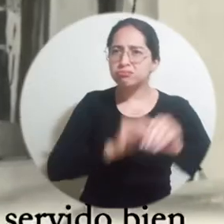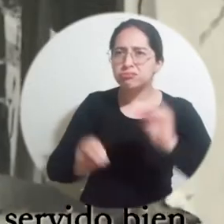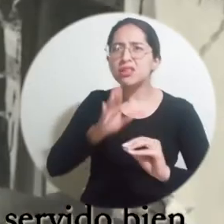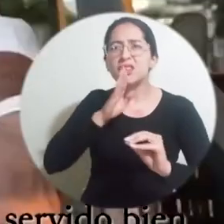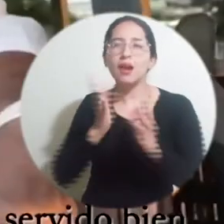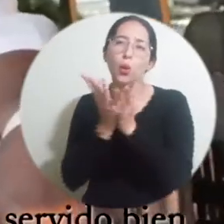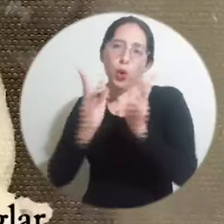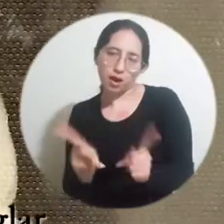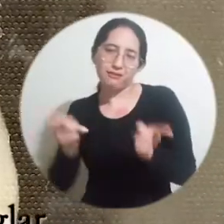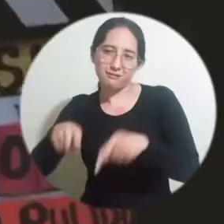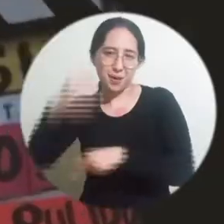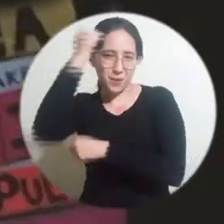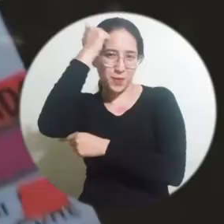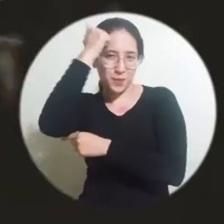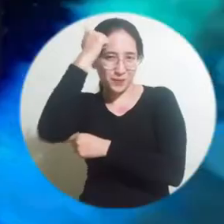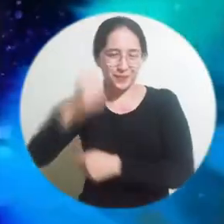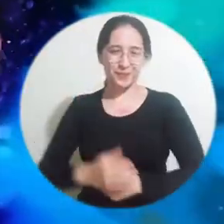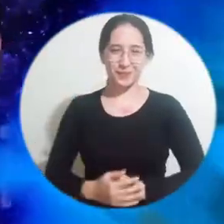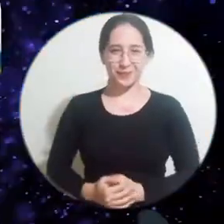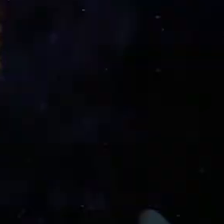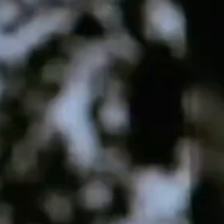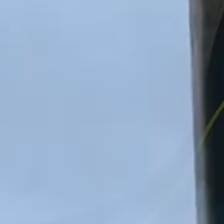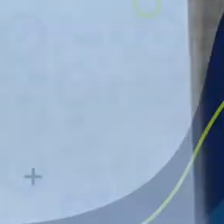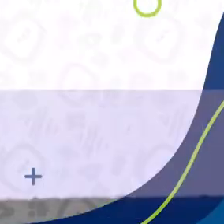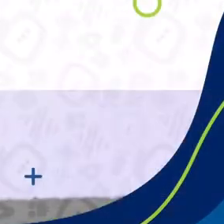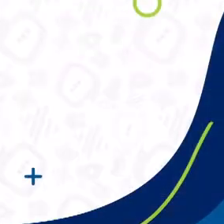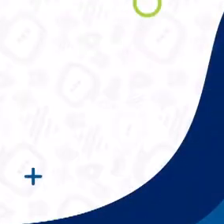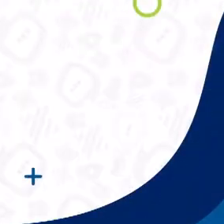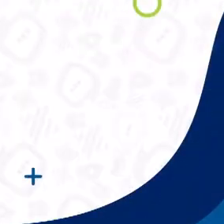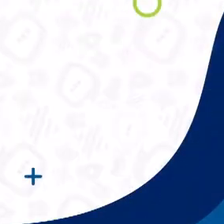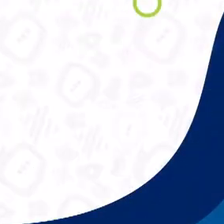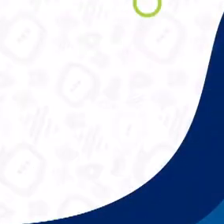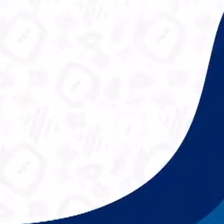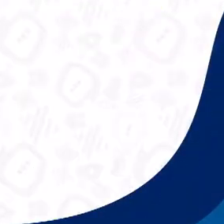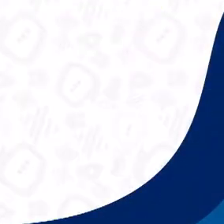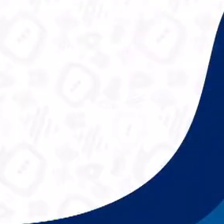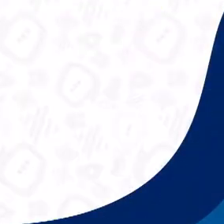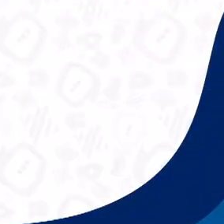por estudiantes, egresados y docentes de cine y audiovisuales de UniMagdalena.